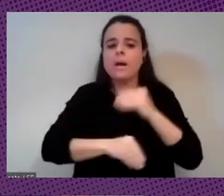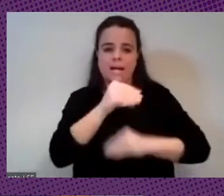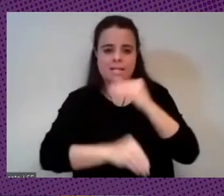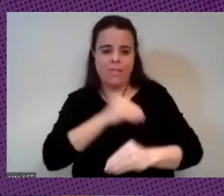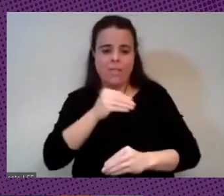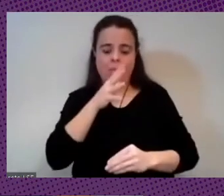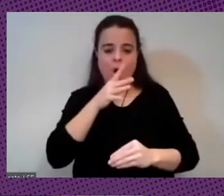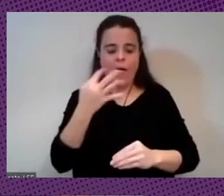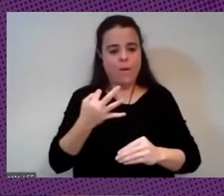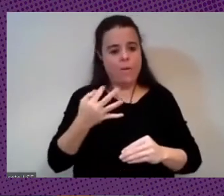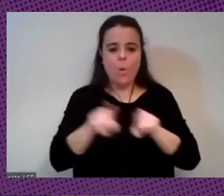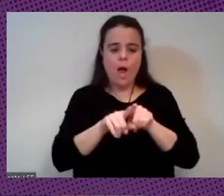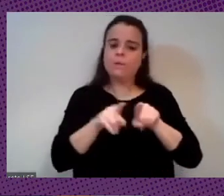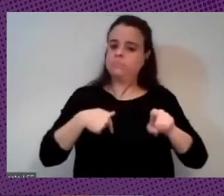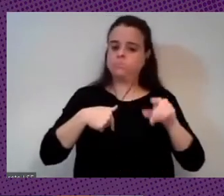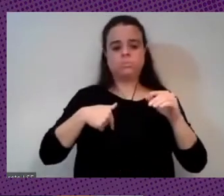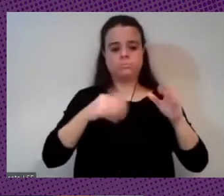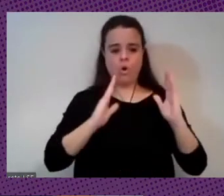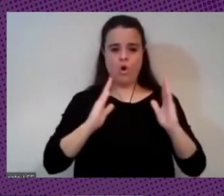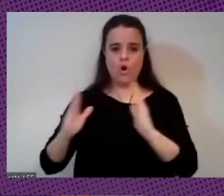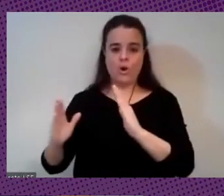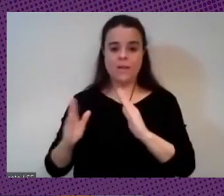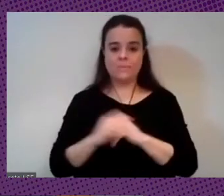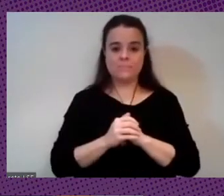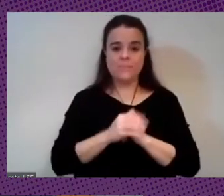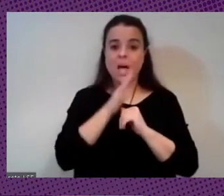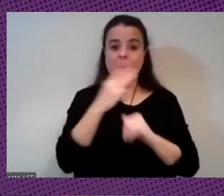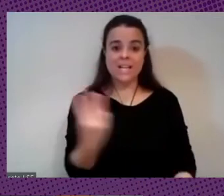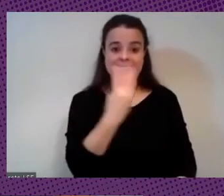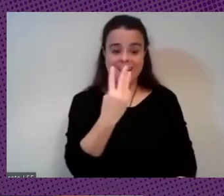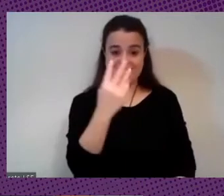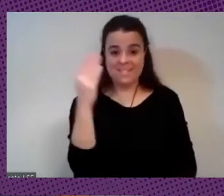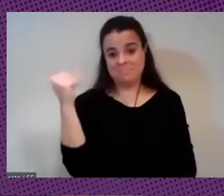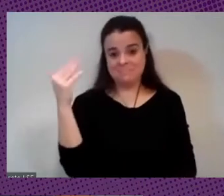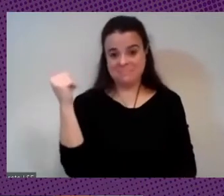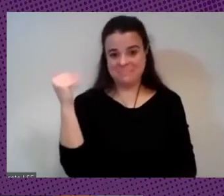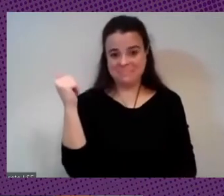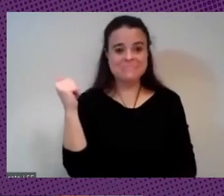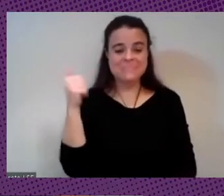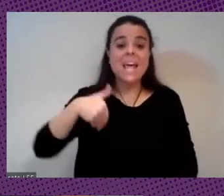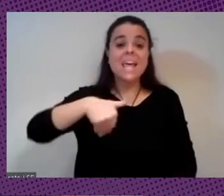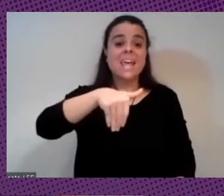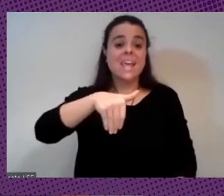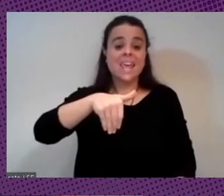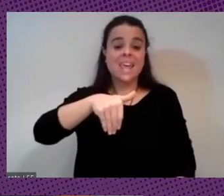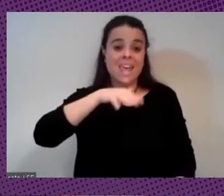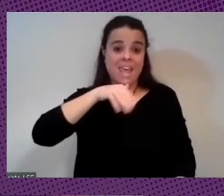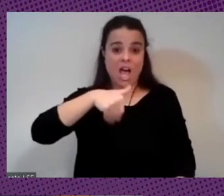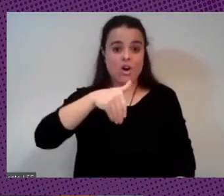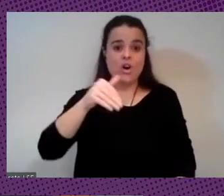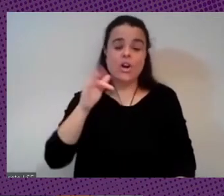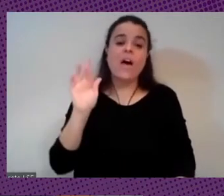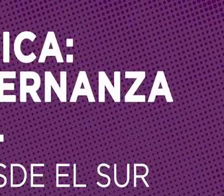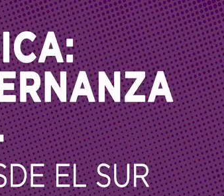juntarlo como quien dice os despedimos ahora a las tres si en nada en unos segundos estamos con Francesc Cabría